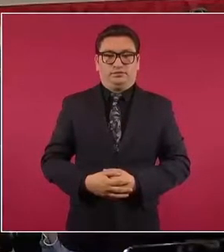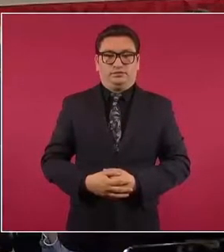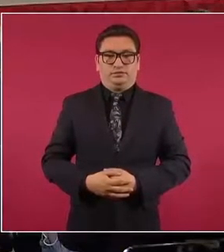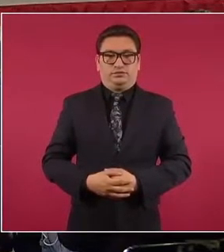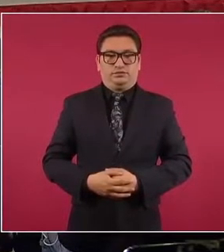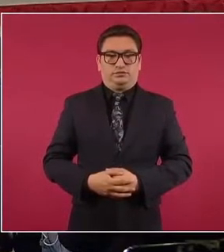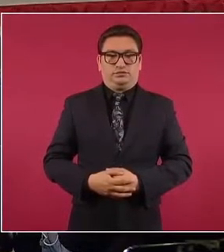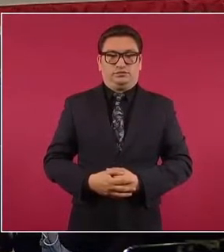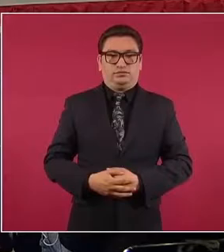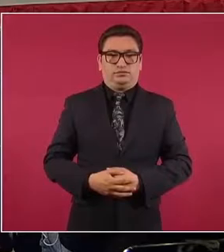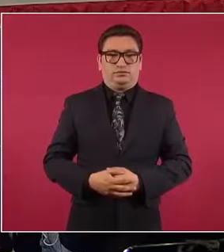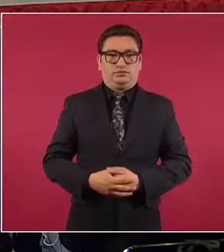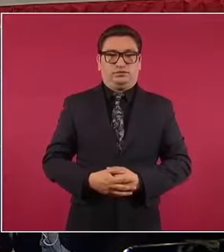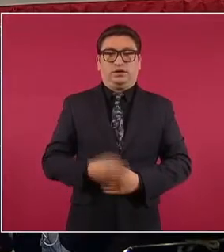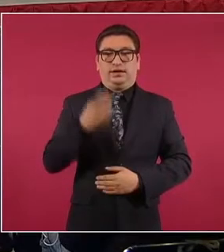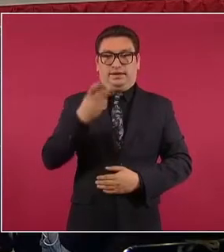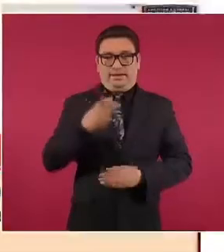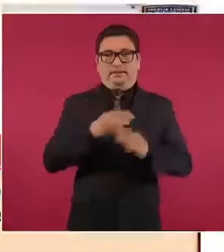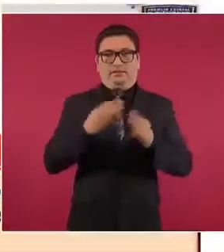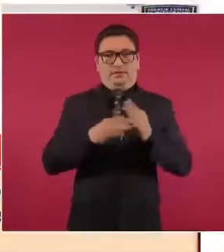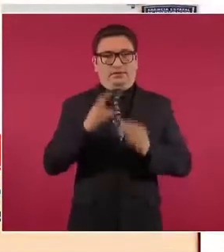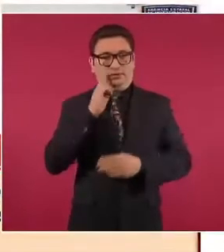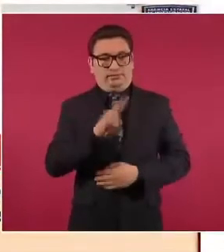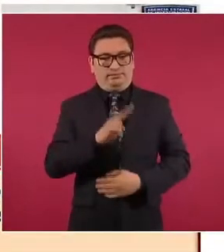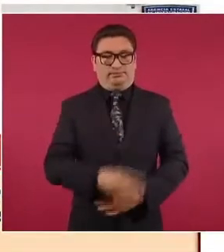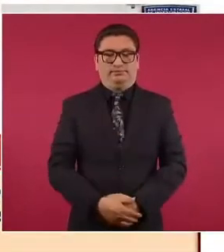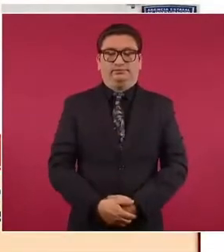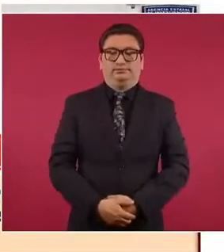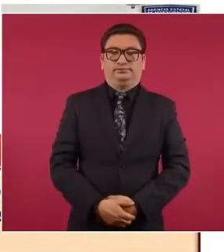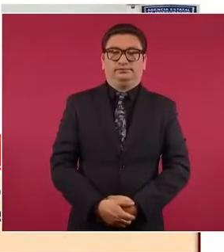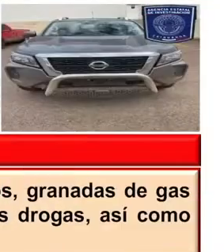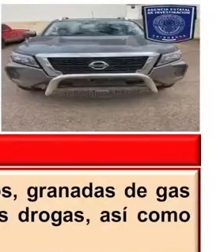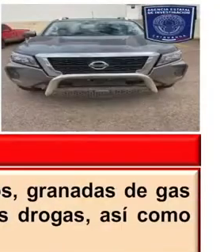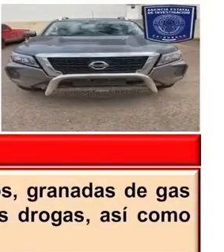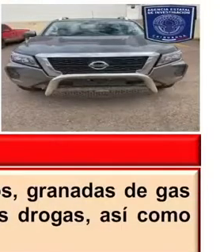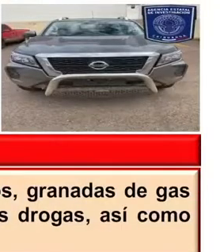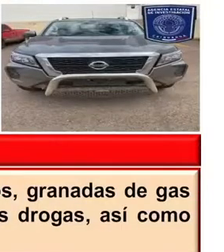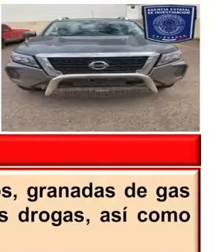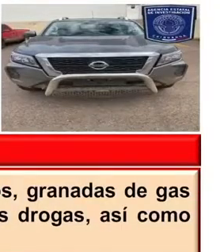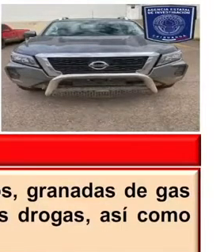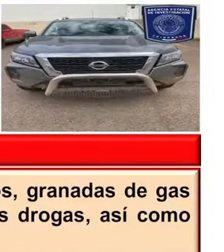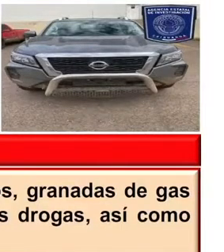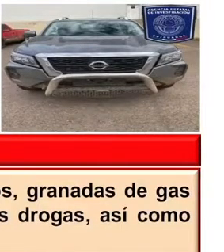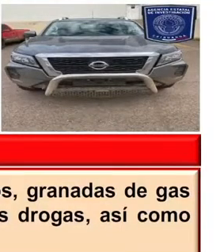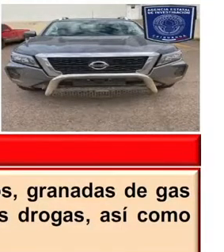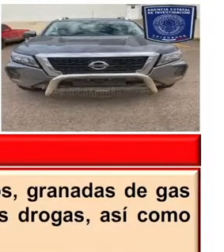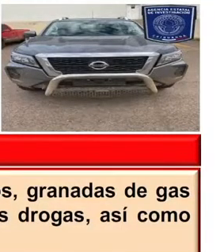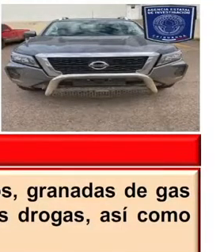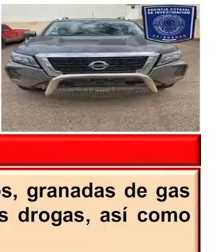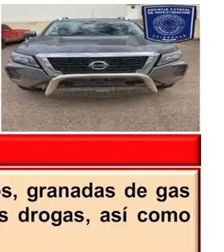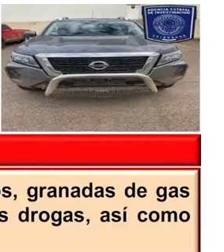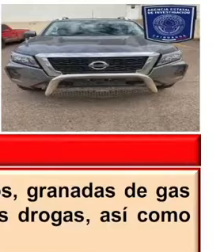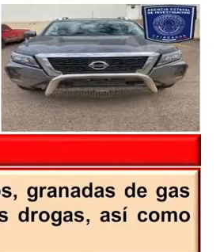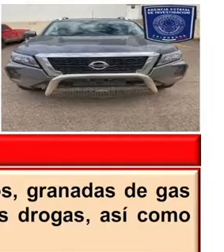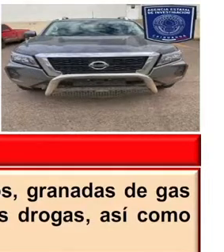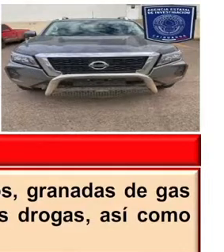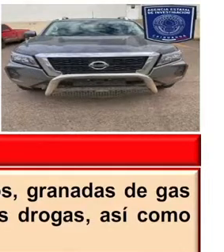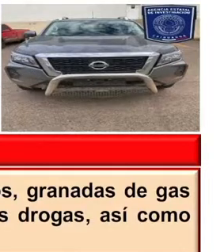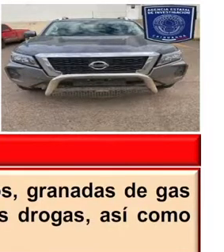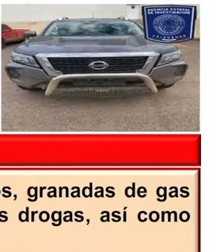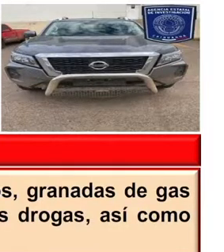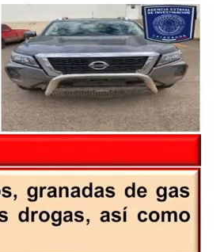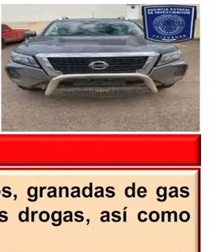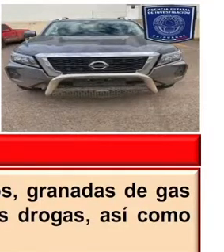Esto es la parte del material que se les aseguró, armas largas, cortas, granadas de gas lacrimógeno,